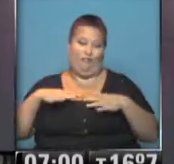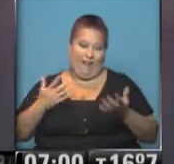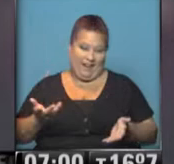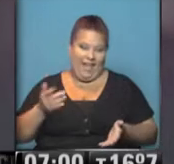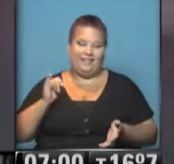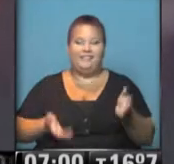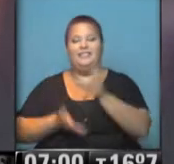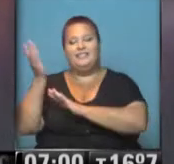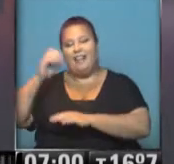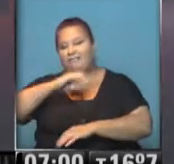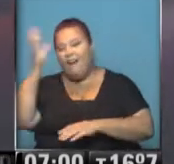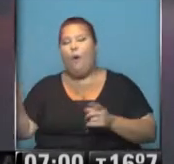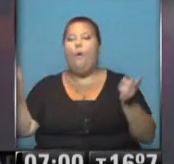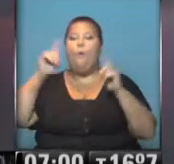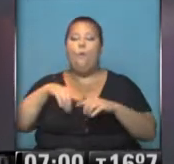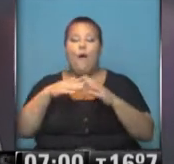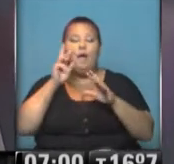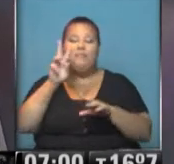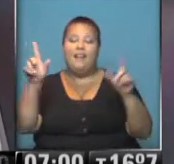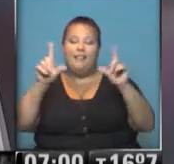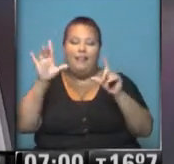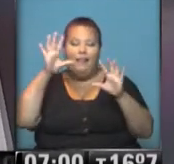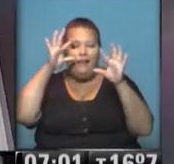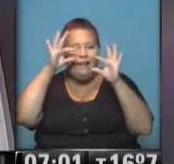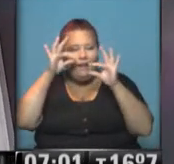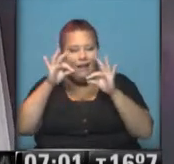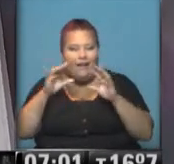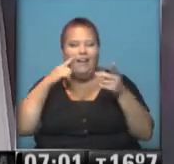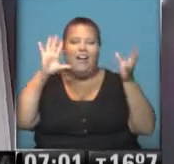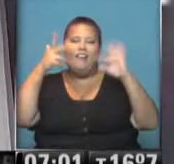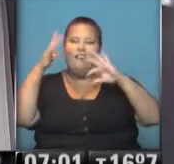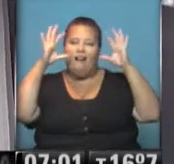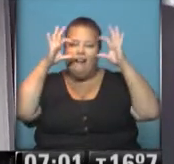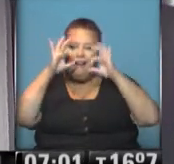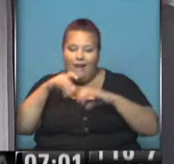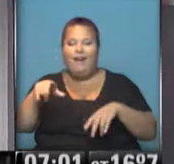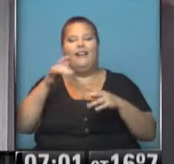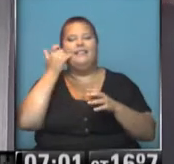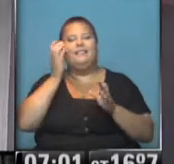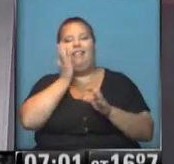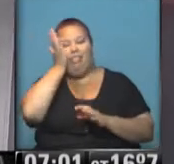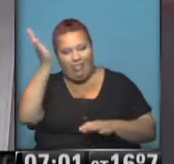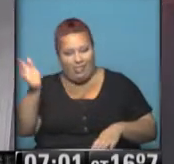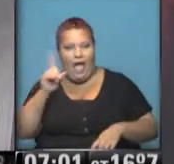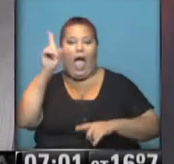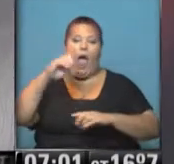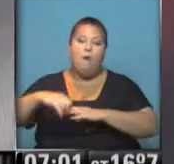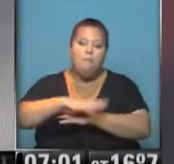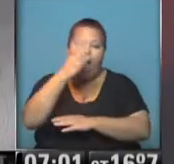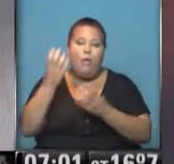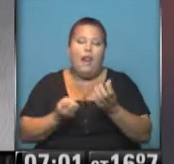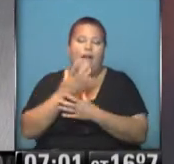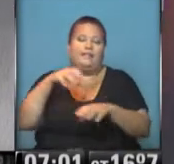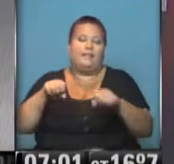han salido, así que aquellos que nos están mirando a penitas con ese pequeño ojito abierto ya durmiéndose, y para los madrugadores